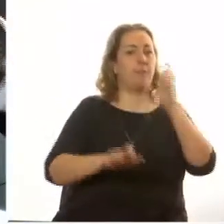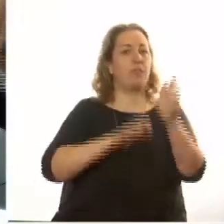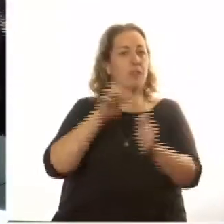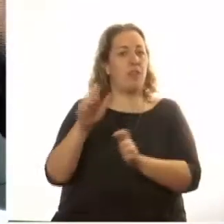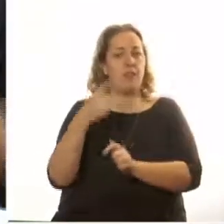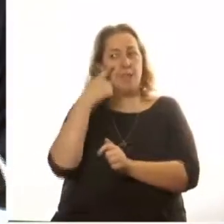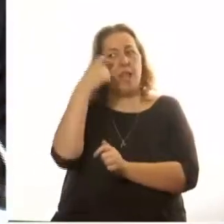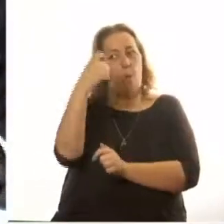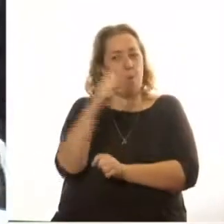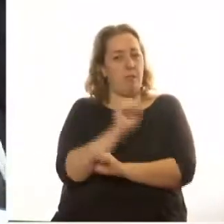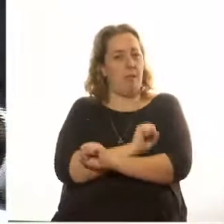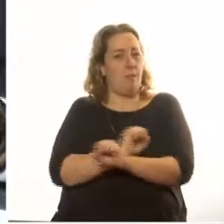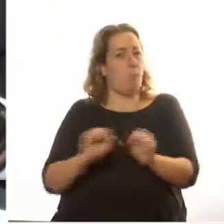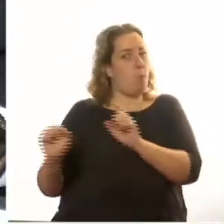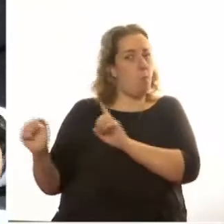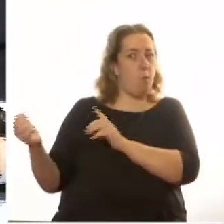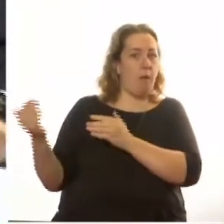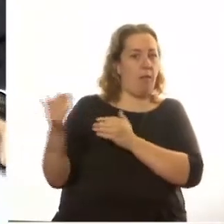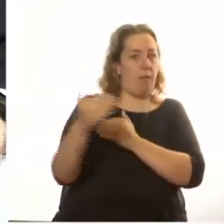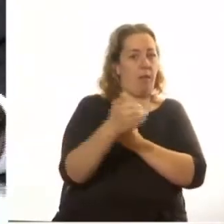que pueden seguirlos.